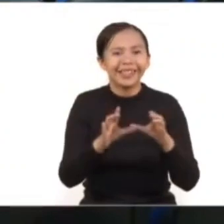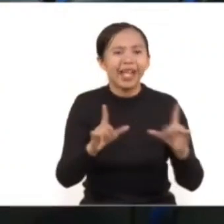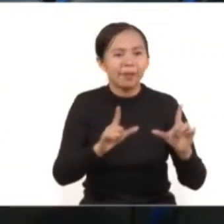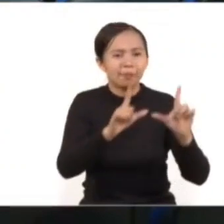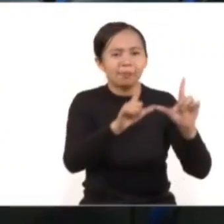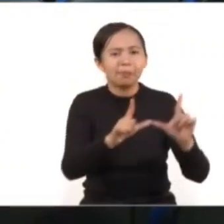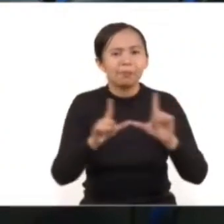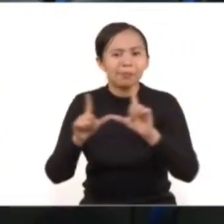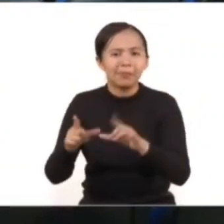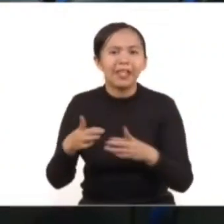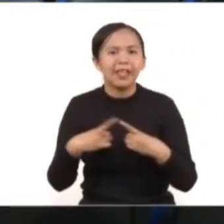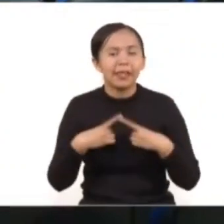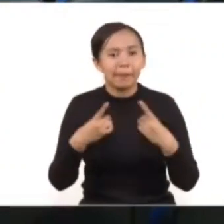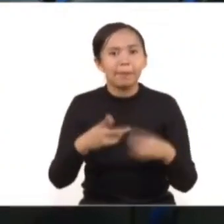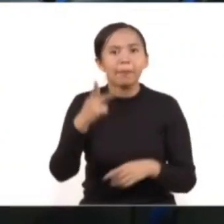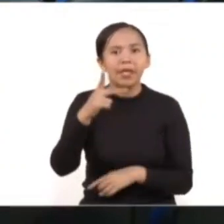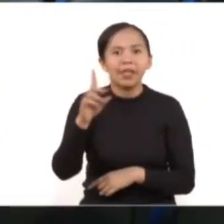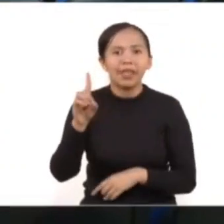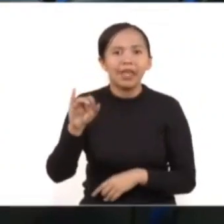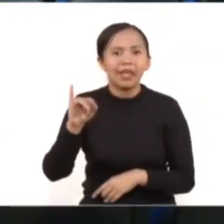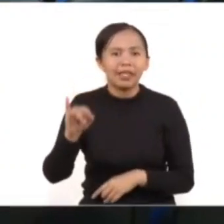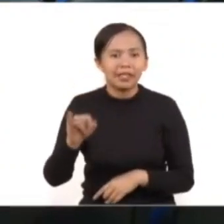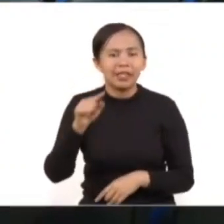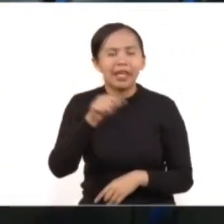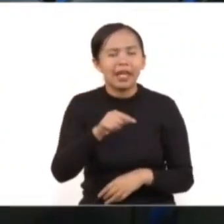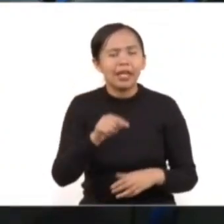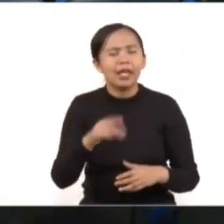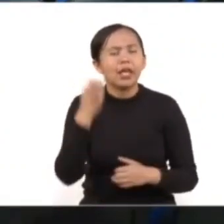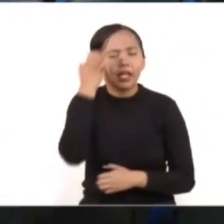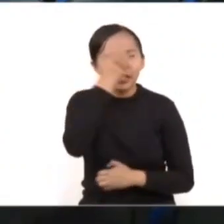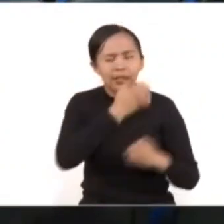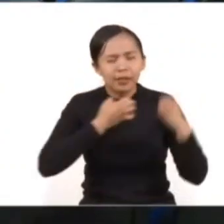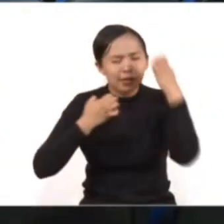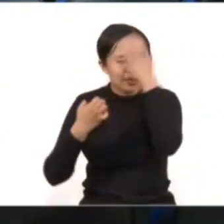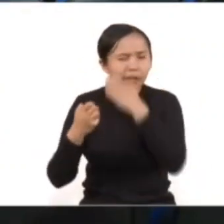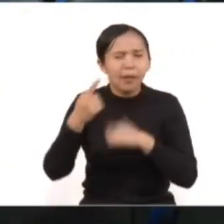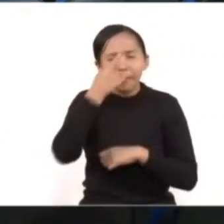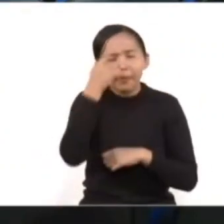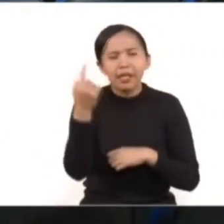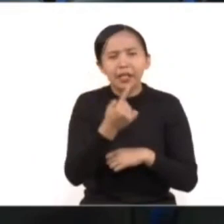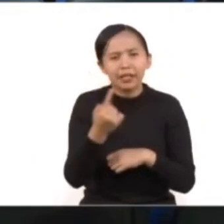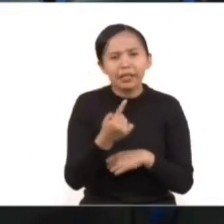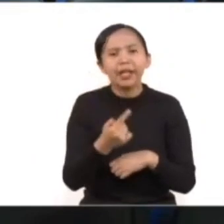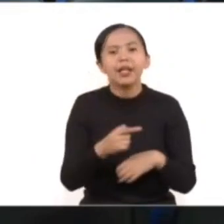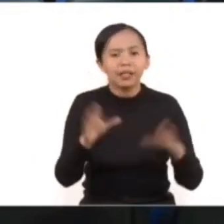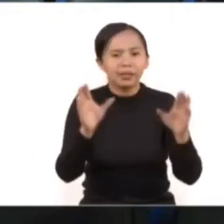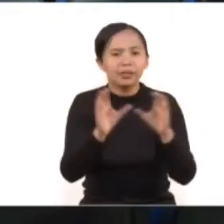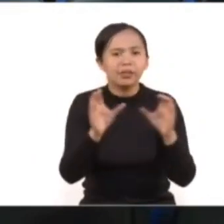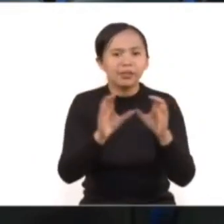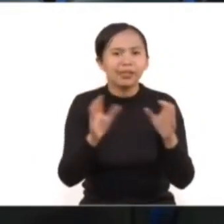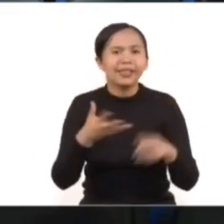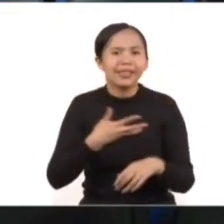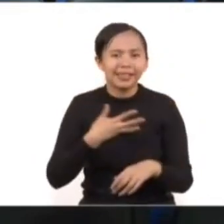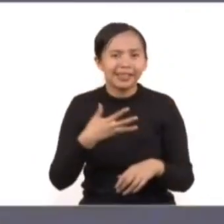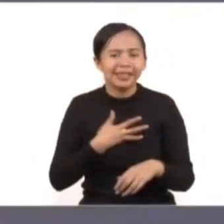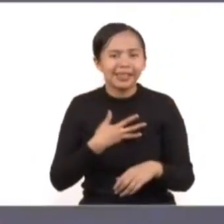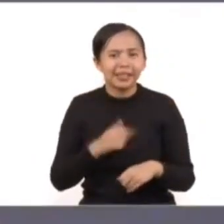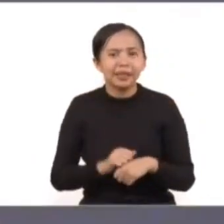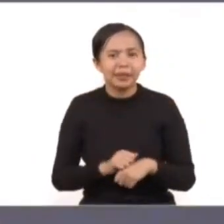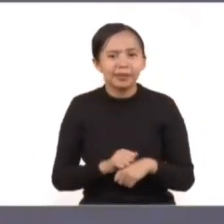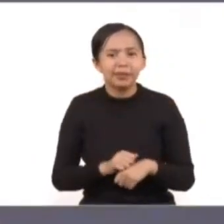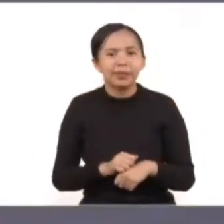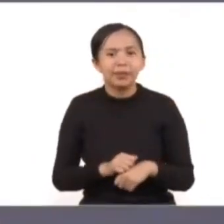PDI será evaluado para la certificación en función policial con perspectiva de género,